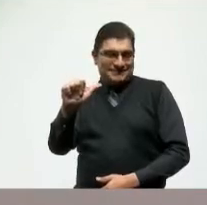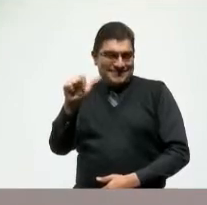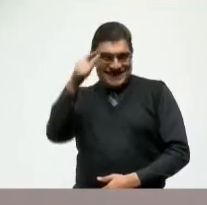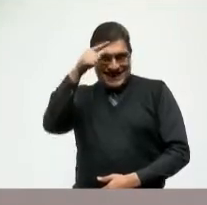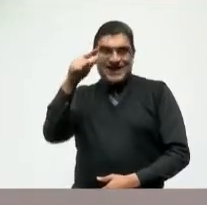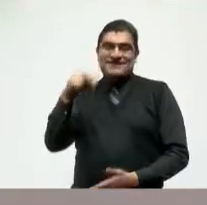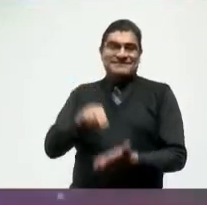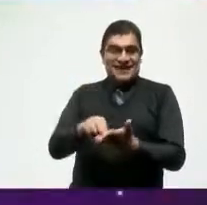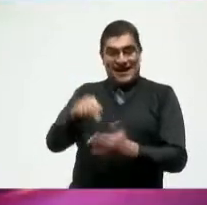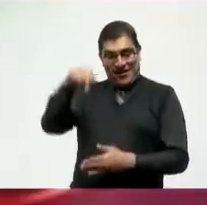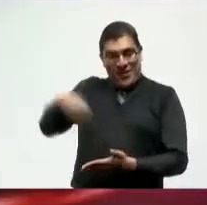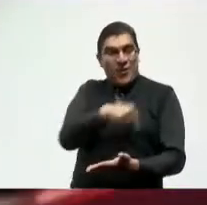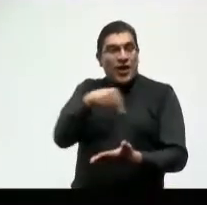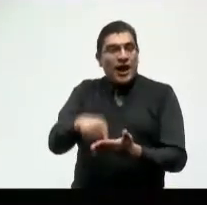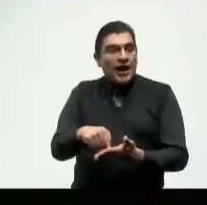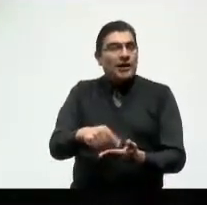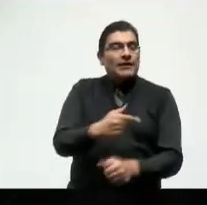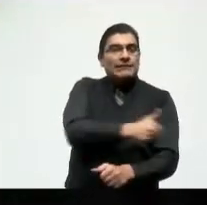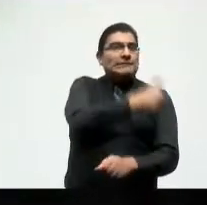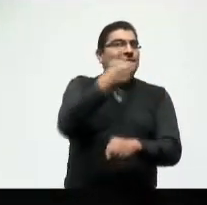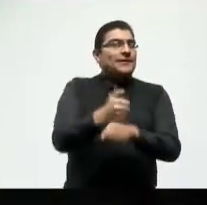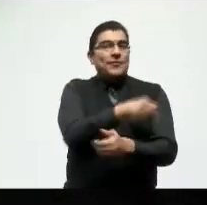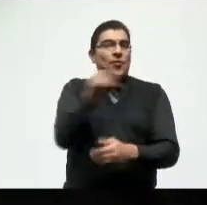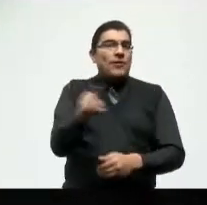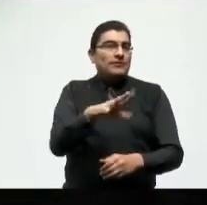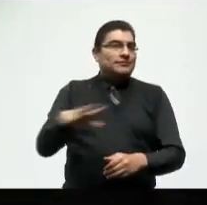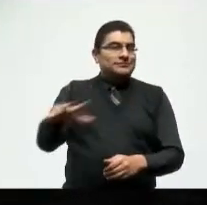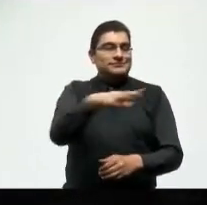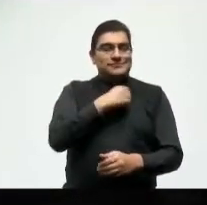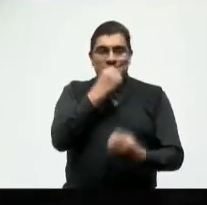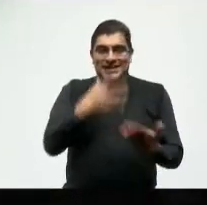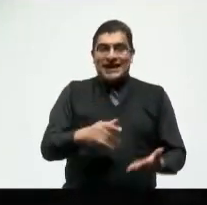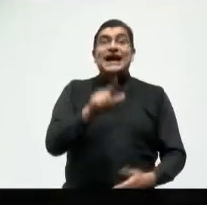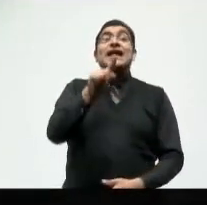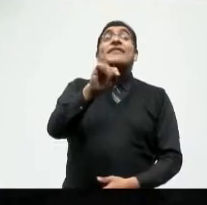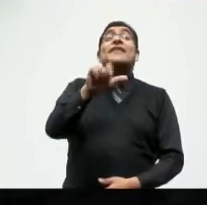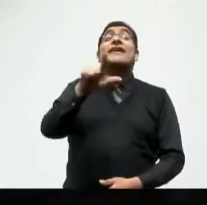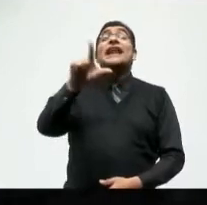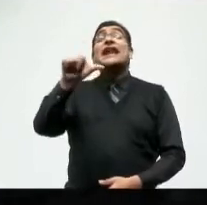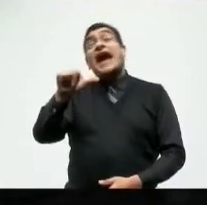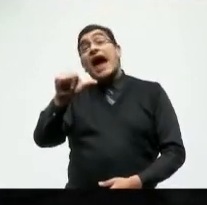sexto por un día. De Tela del Campo, Puebla.